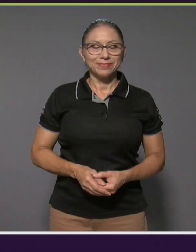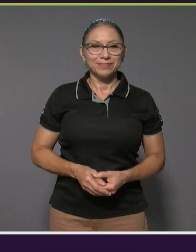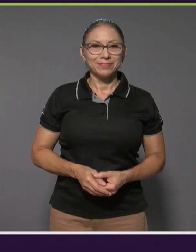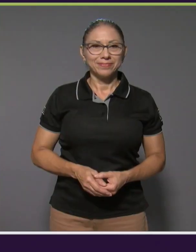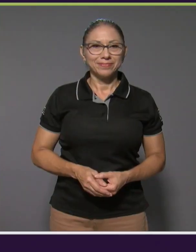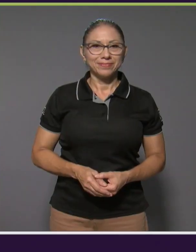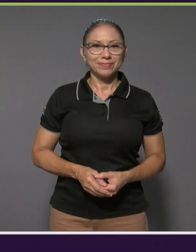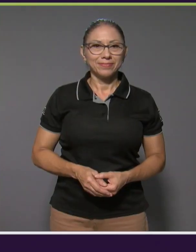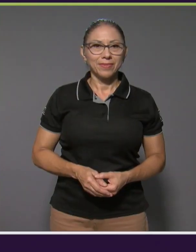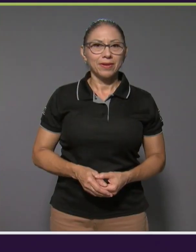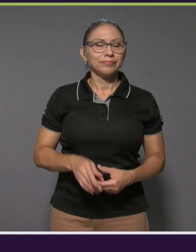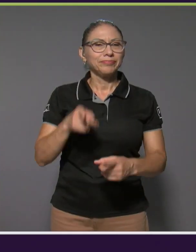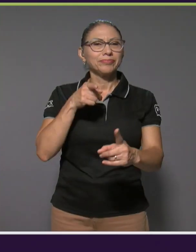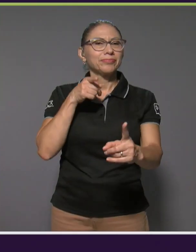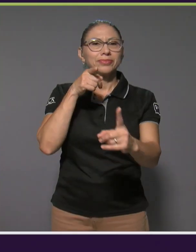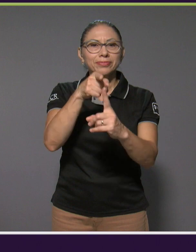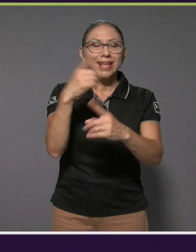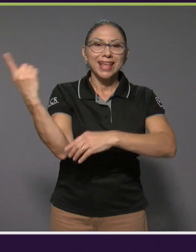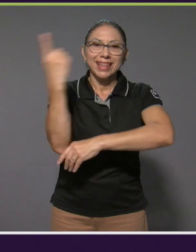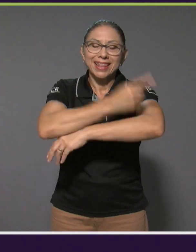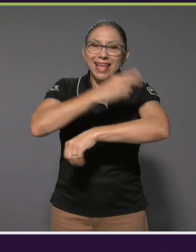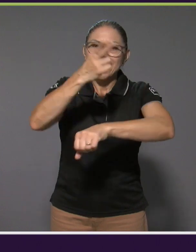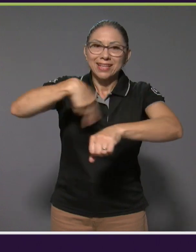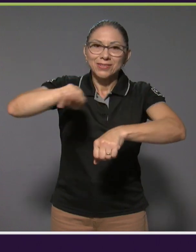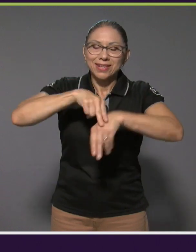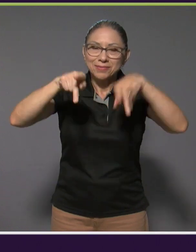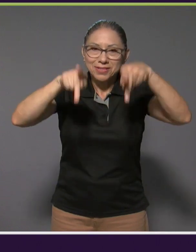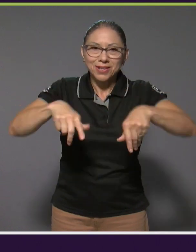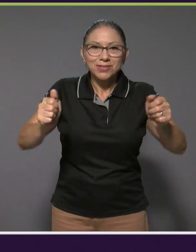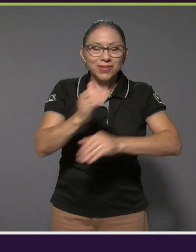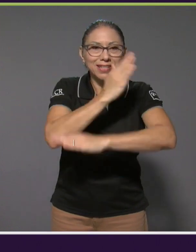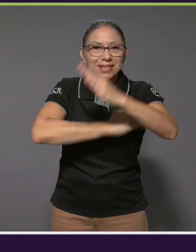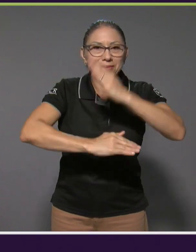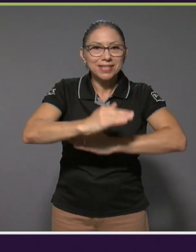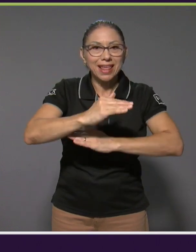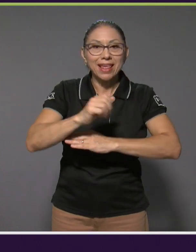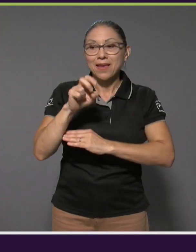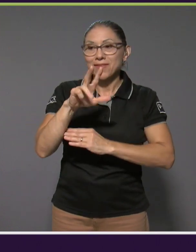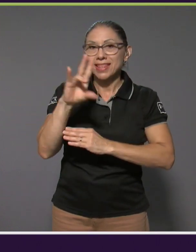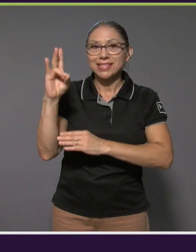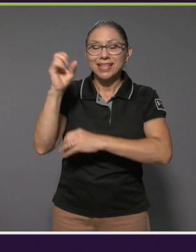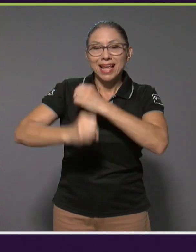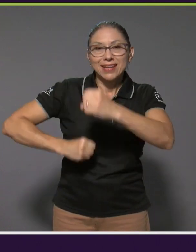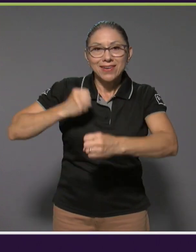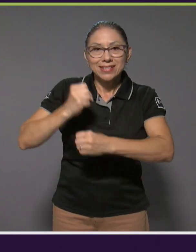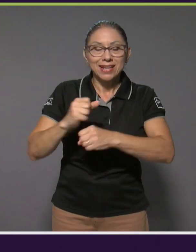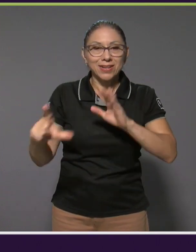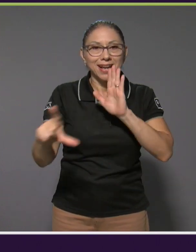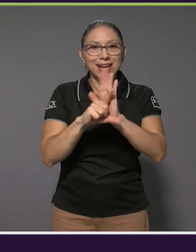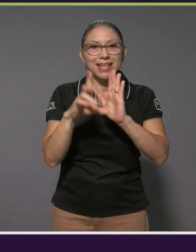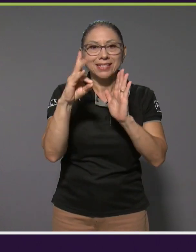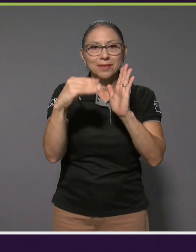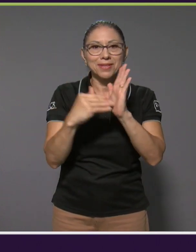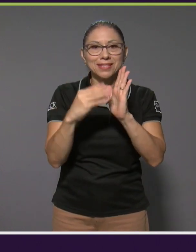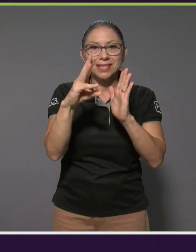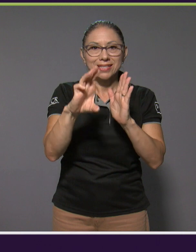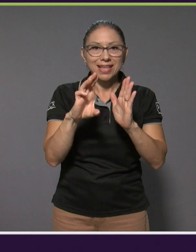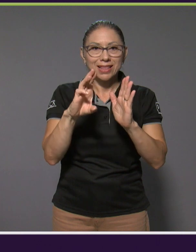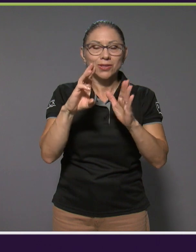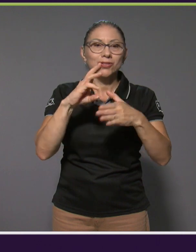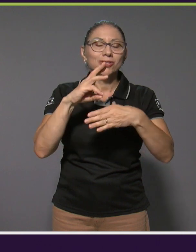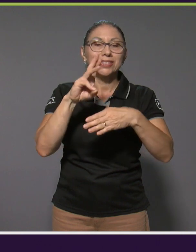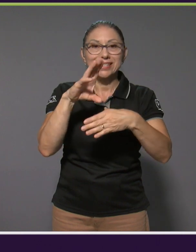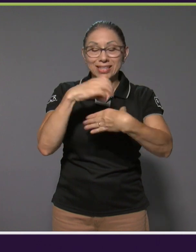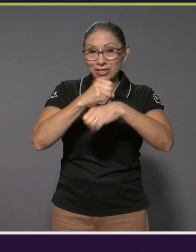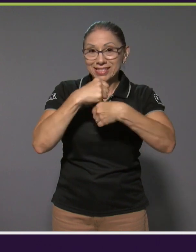Con motivo del Día Nacional de las Personas con Discapacidad y 27 aniversario de la Ley 7600, se realizó una feria de